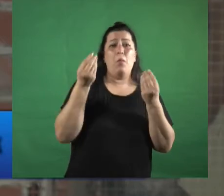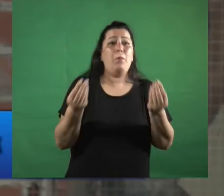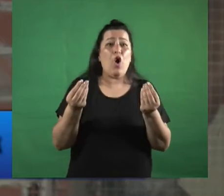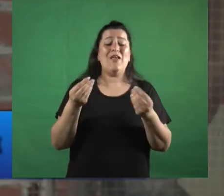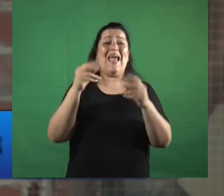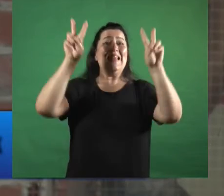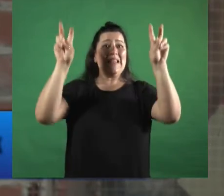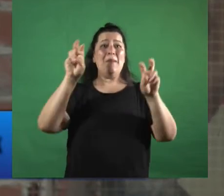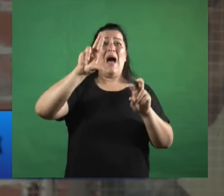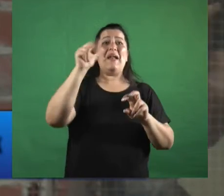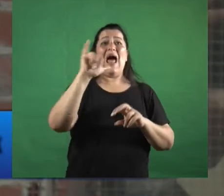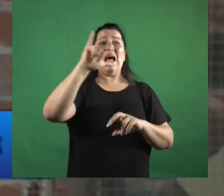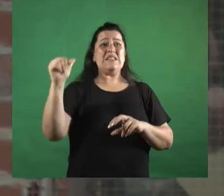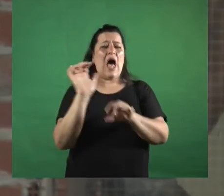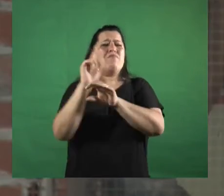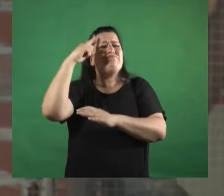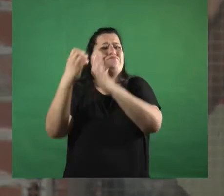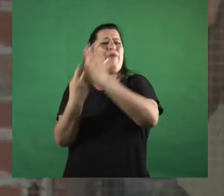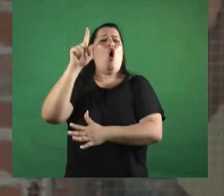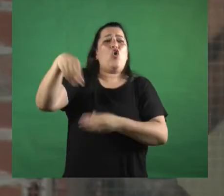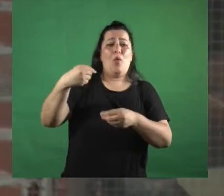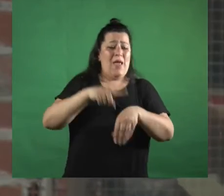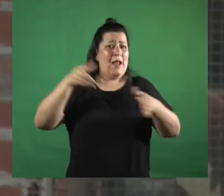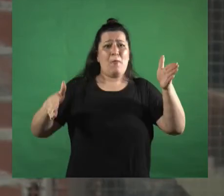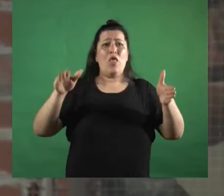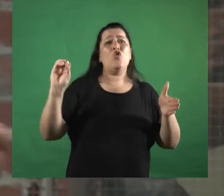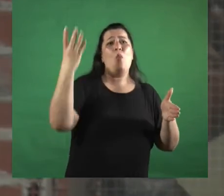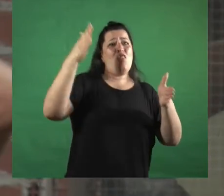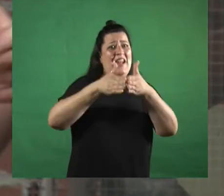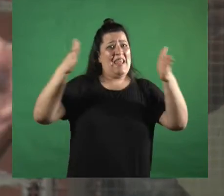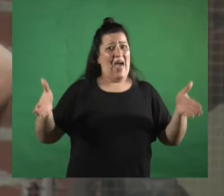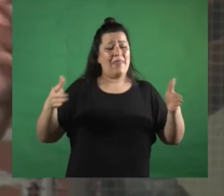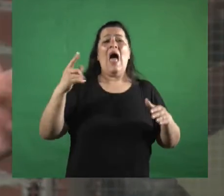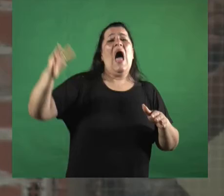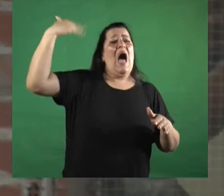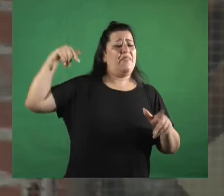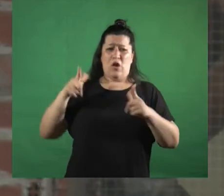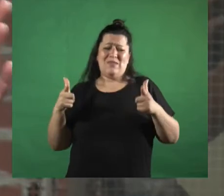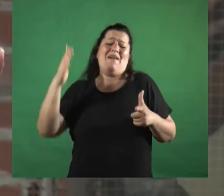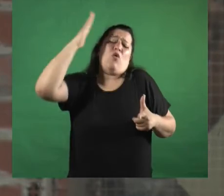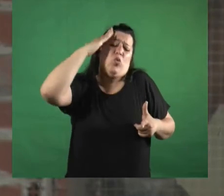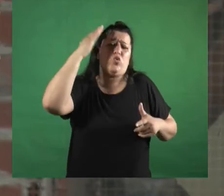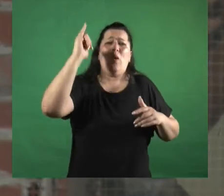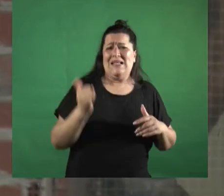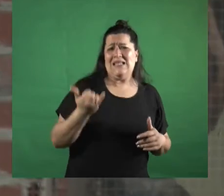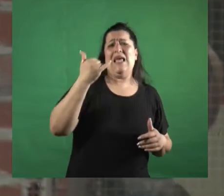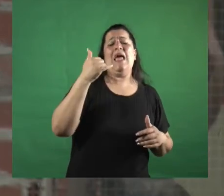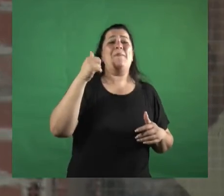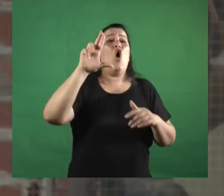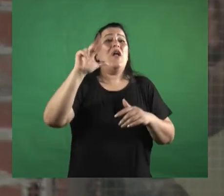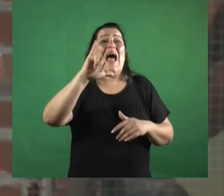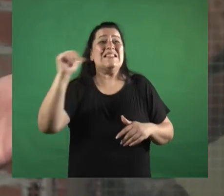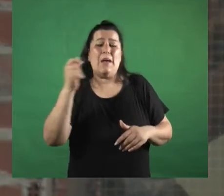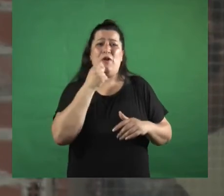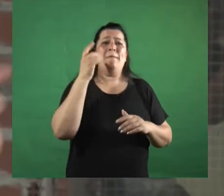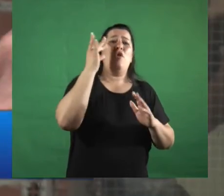una invención propia de la modernidad no existía antes o sea las diferencias culturales, étnicas pero no esta idea de la raza de lo blanco,